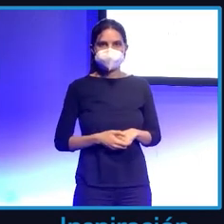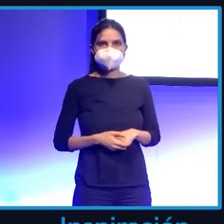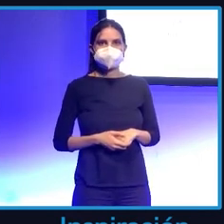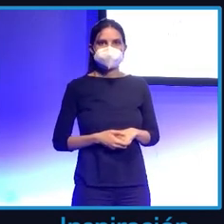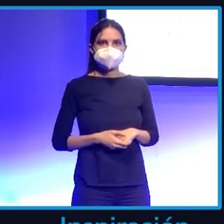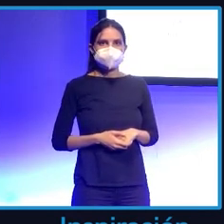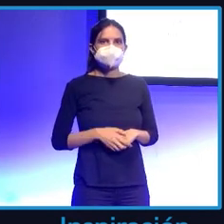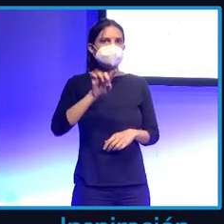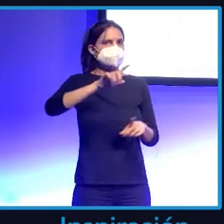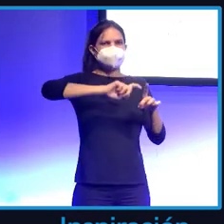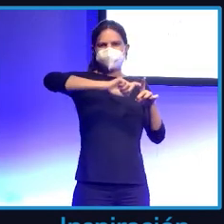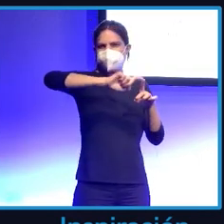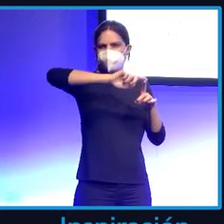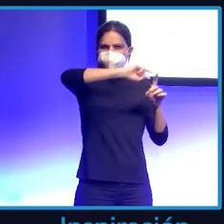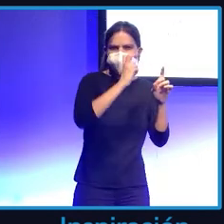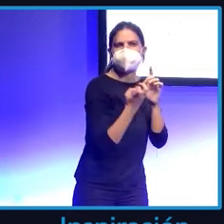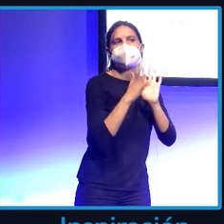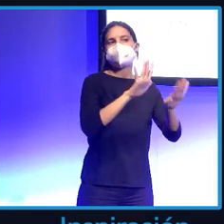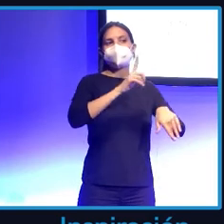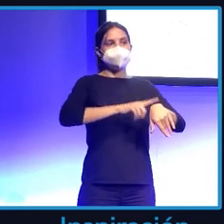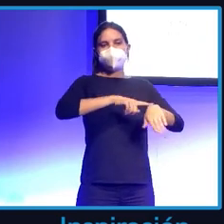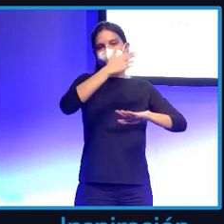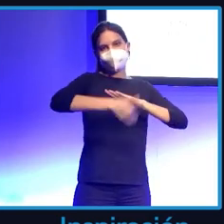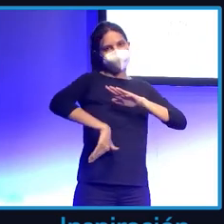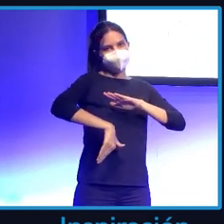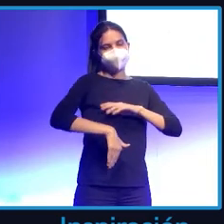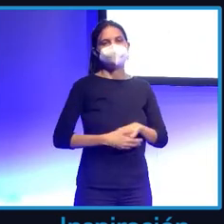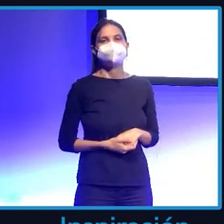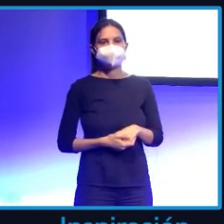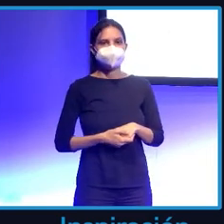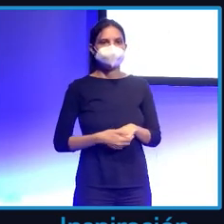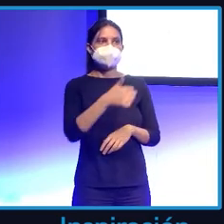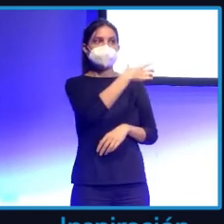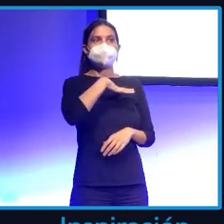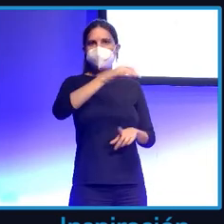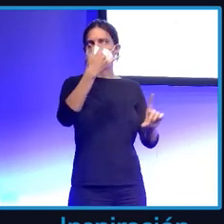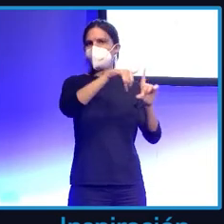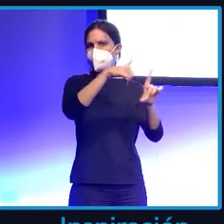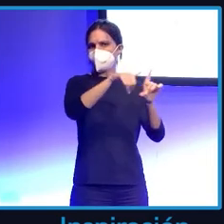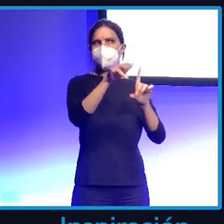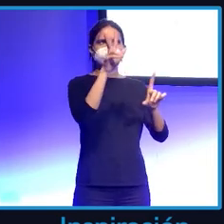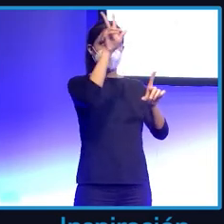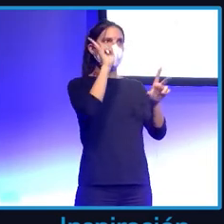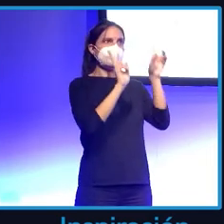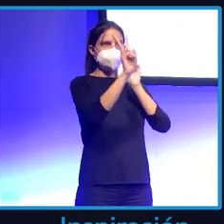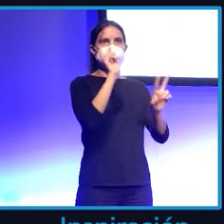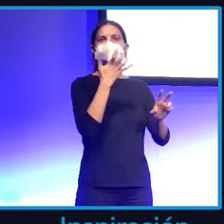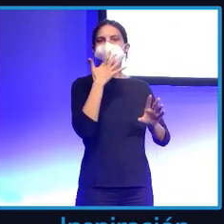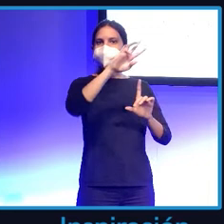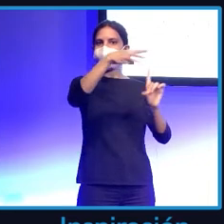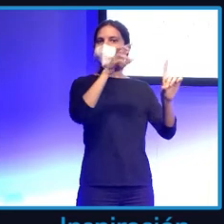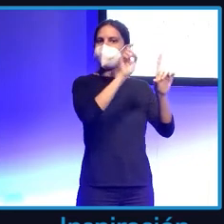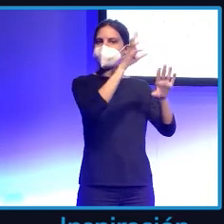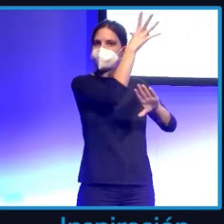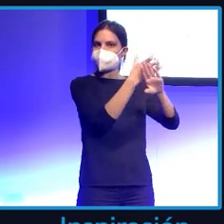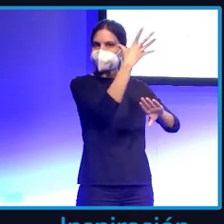Existen muchísimos tipos, pero bueno, como tampoco tengo tanto tiempo os invito a que veáis estos vídeos en YouTube. Si habéis descargado el enlace a través del